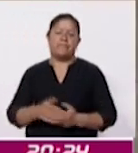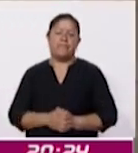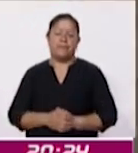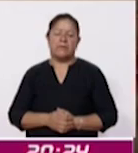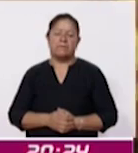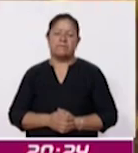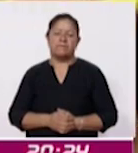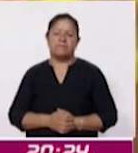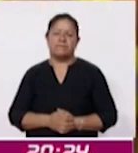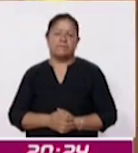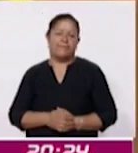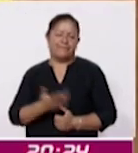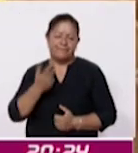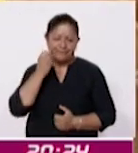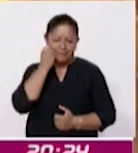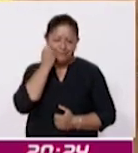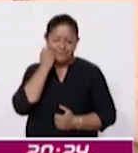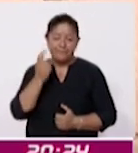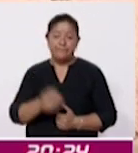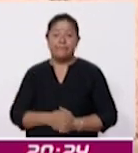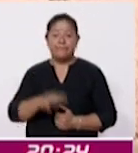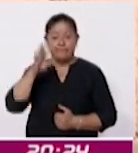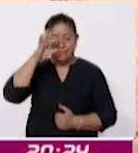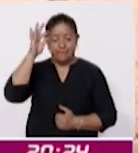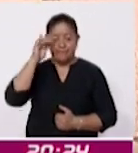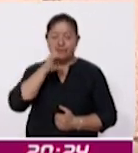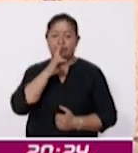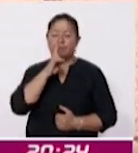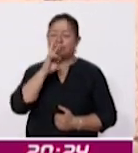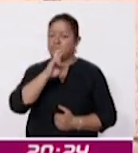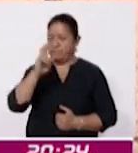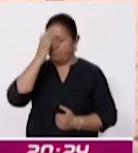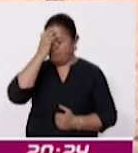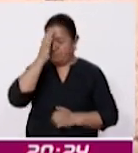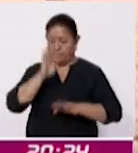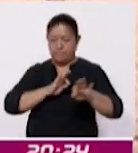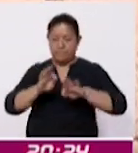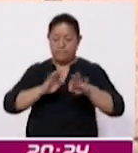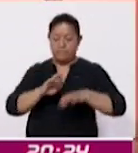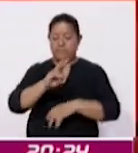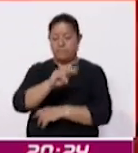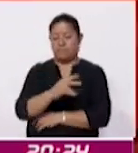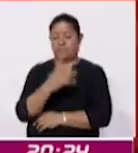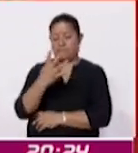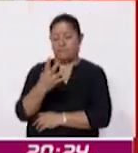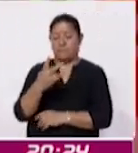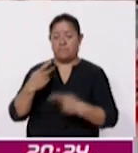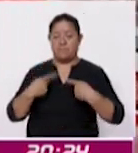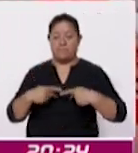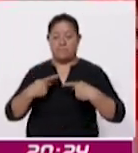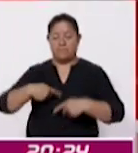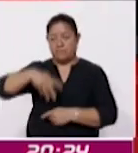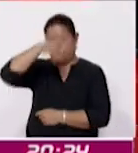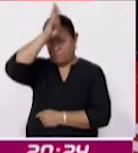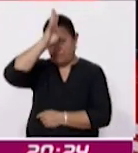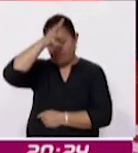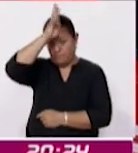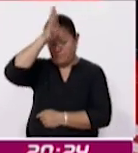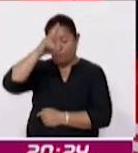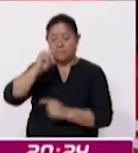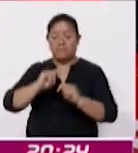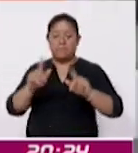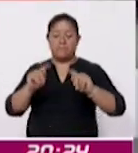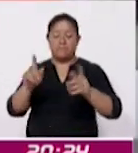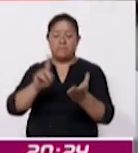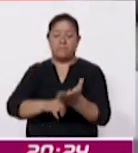Corazín Noticias reconoce la labor que día a día realizan las y los 84 elementos del heroico Cuerpo de Bomberos de